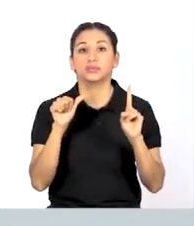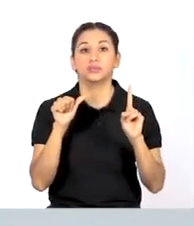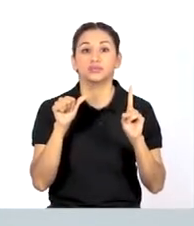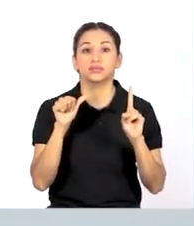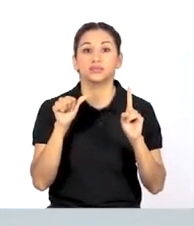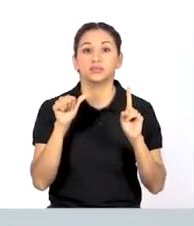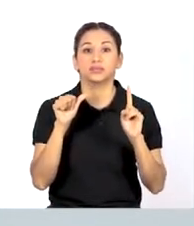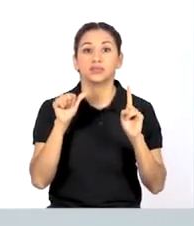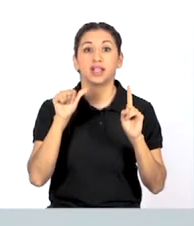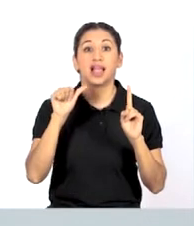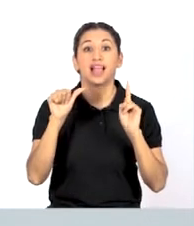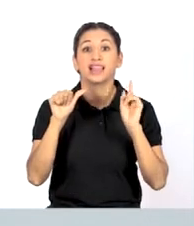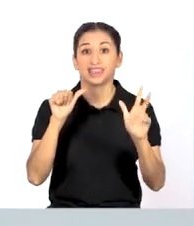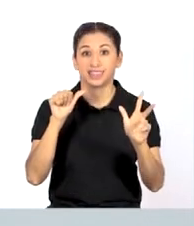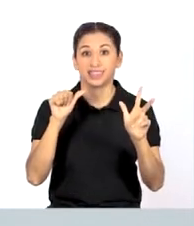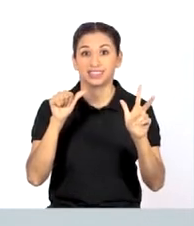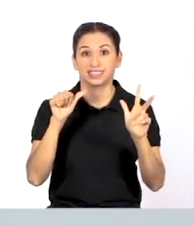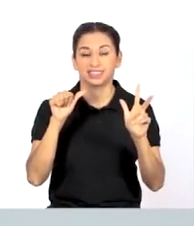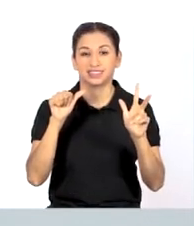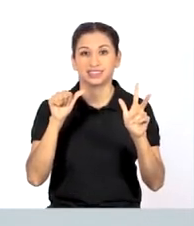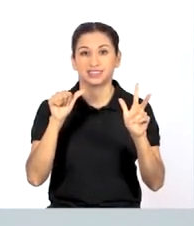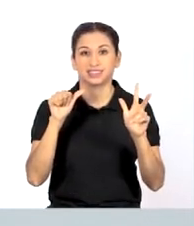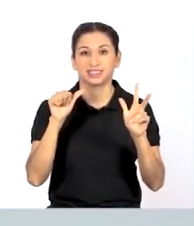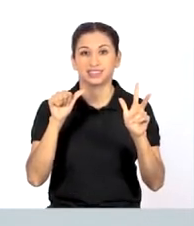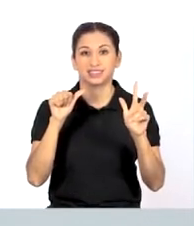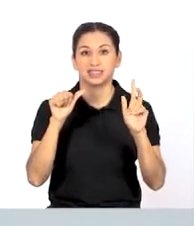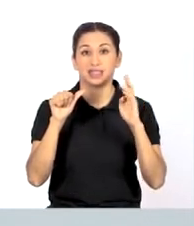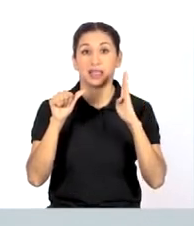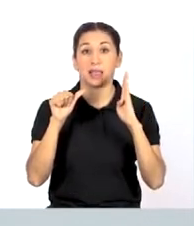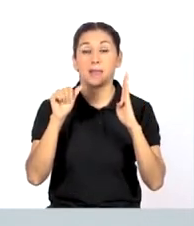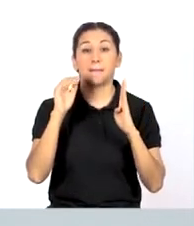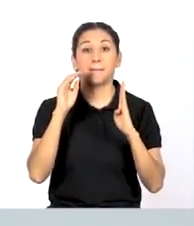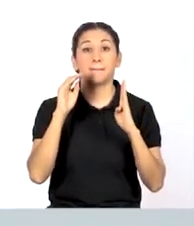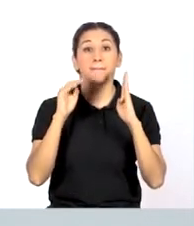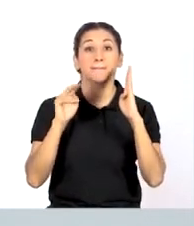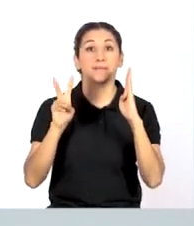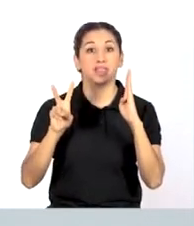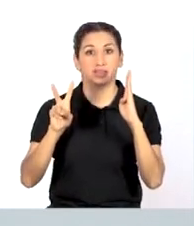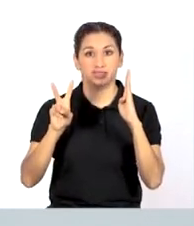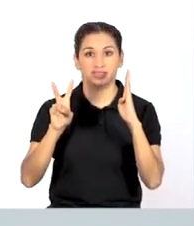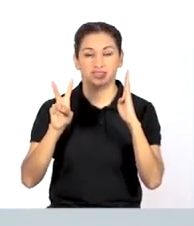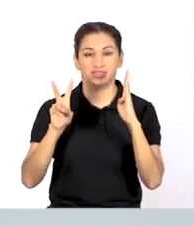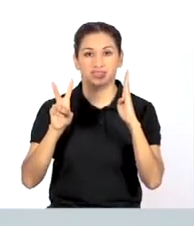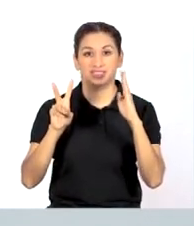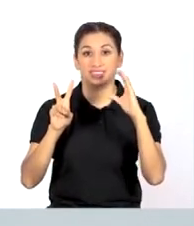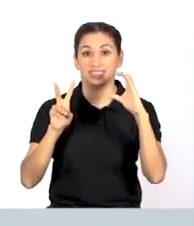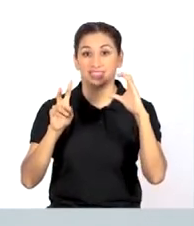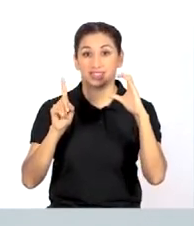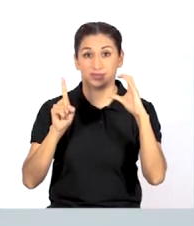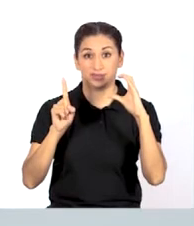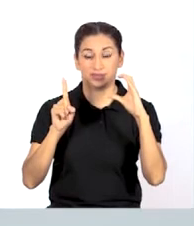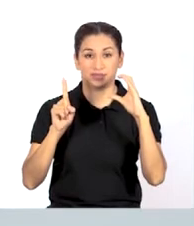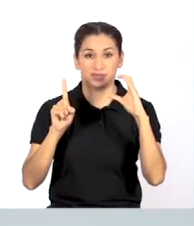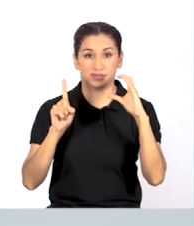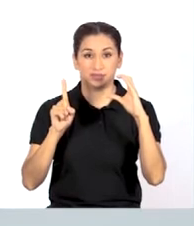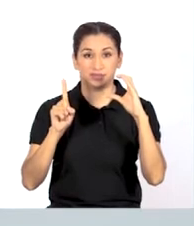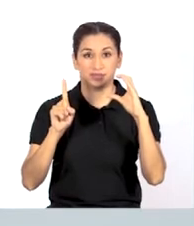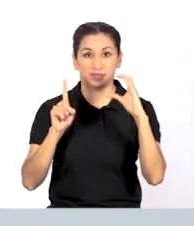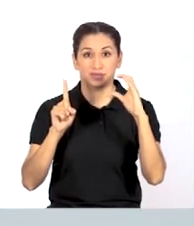A1, A3, B2, C1,